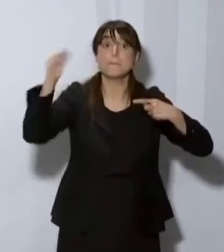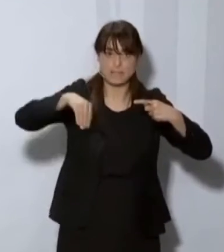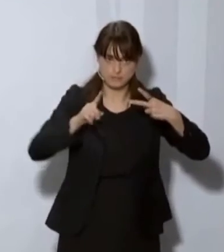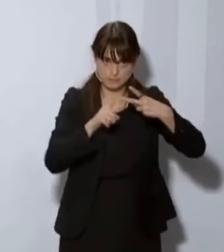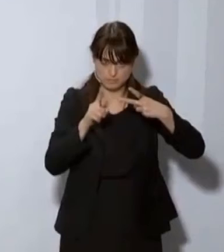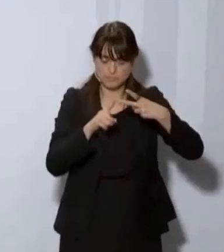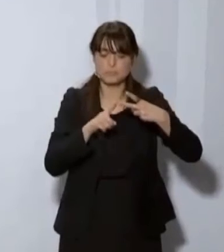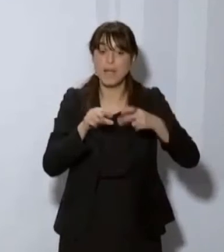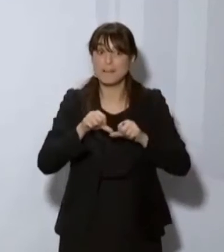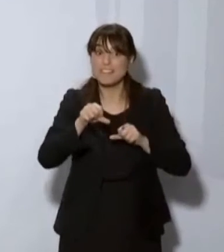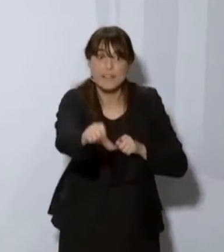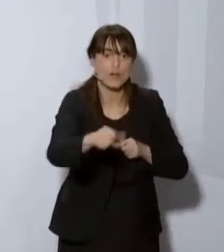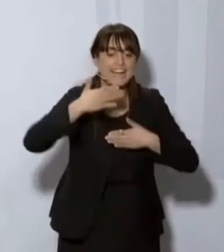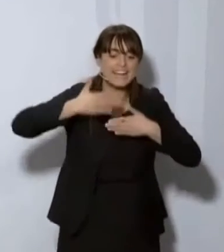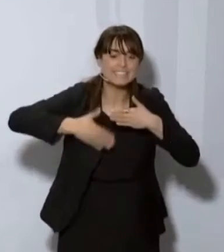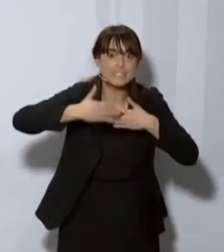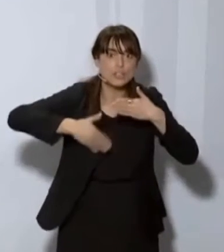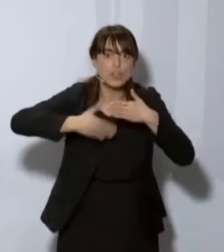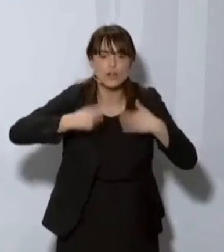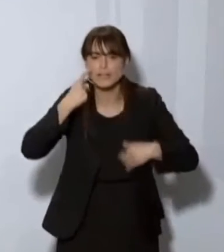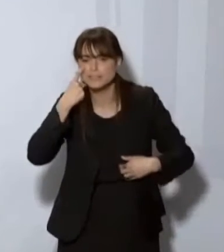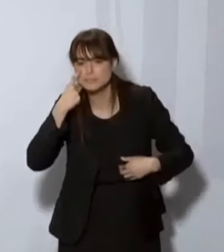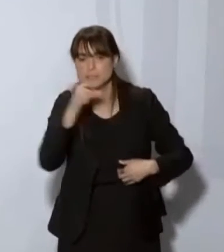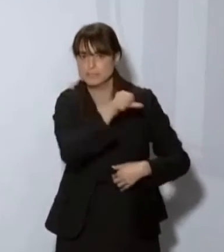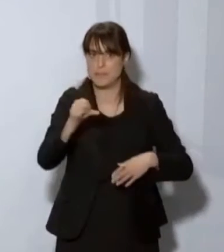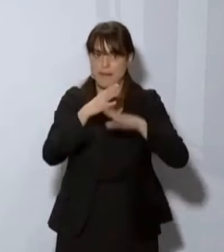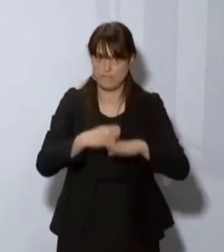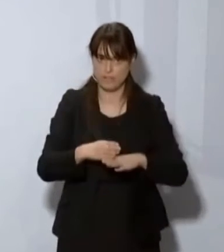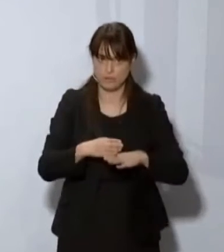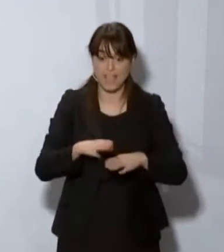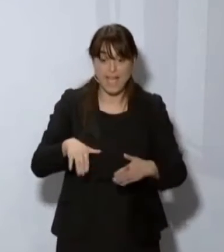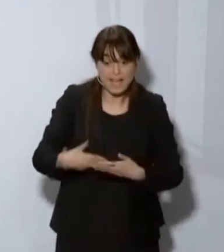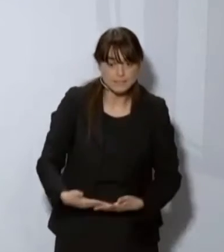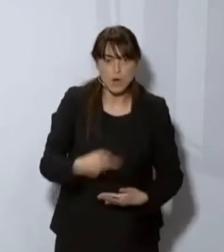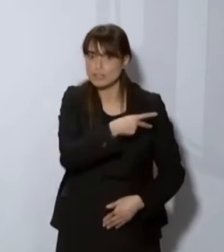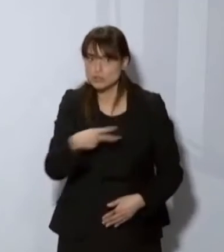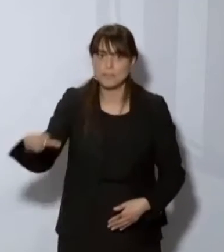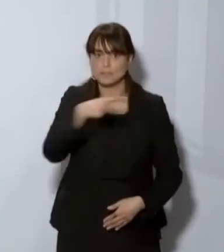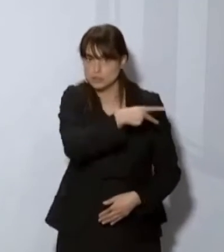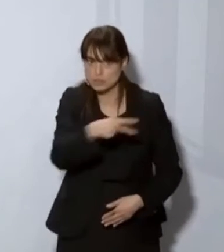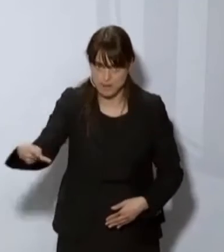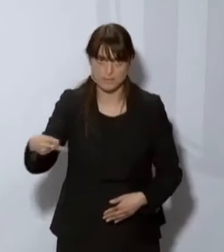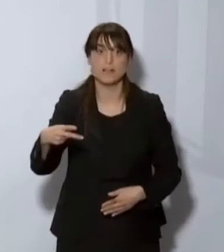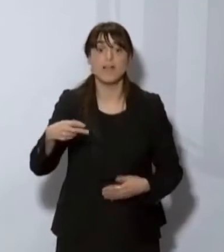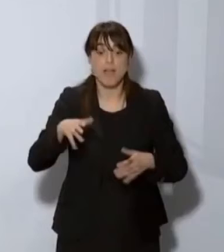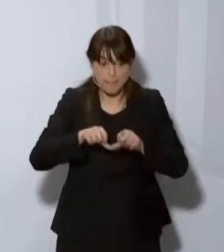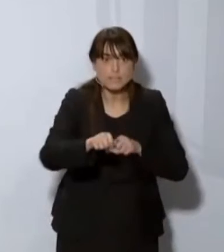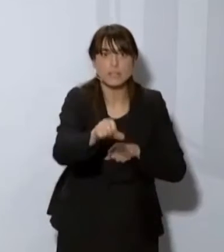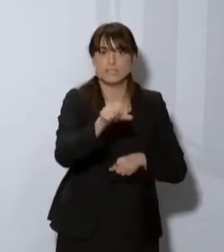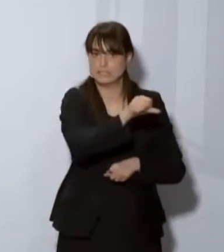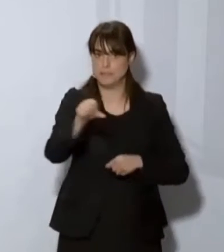medidas, las restricciones se van a revisar de forma semanal y no en un periodo de 15 días como veníamos haciendo hasta el